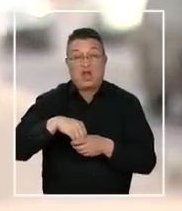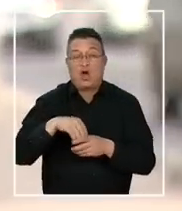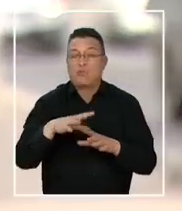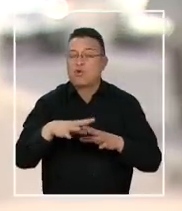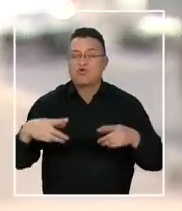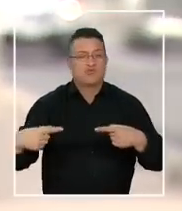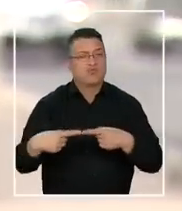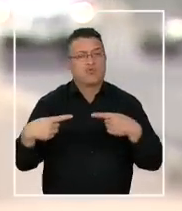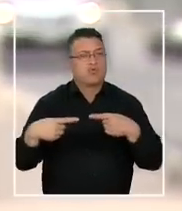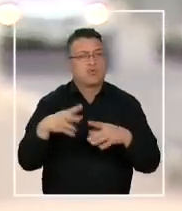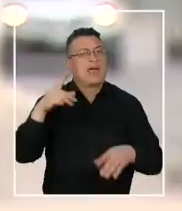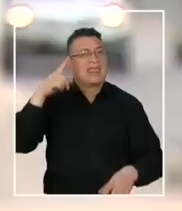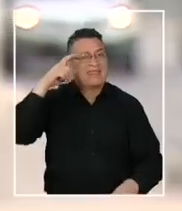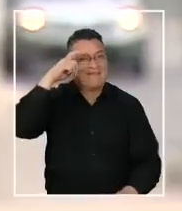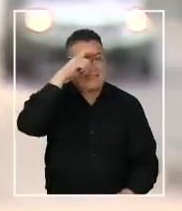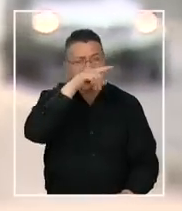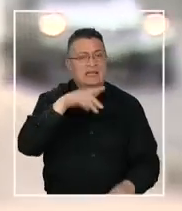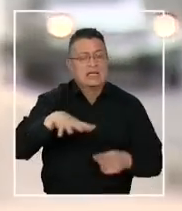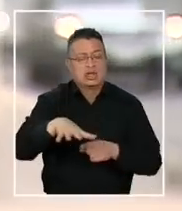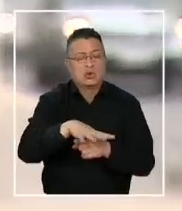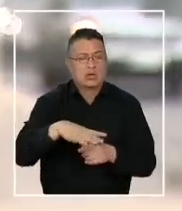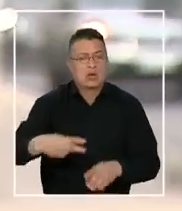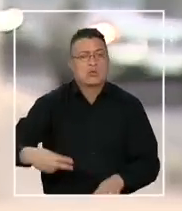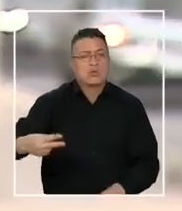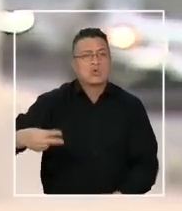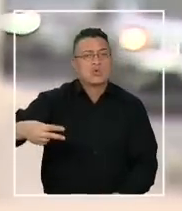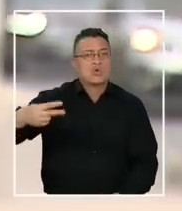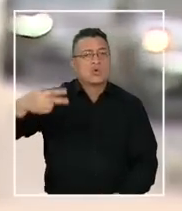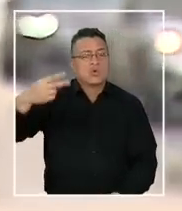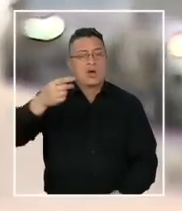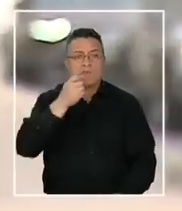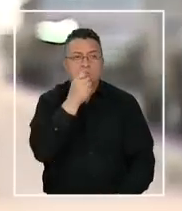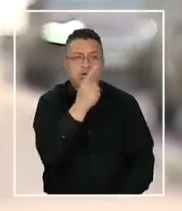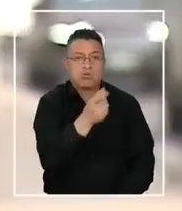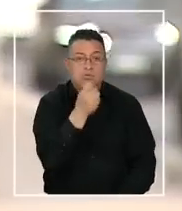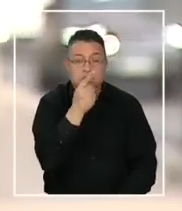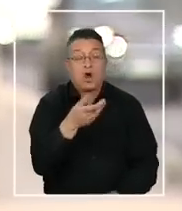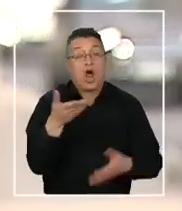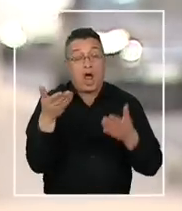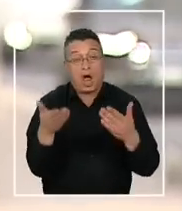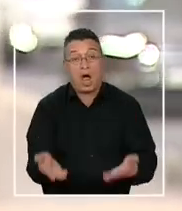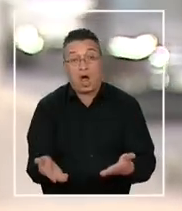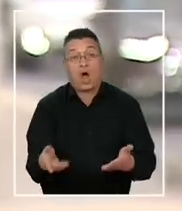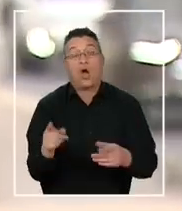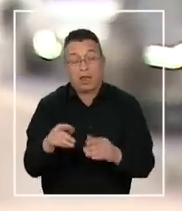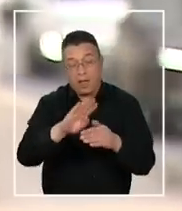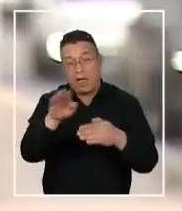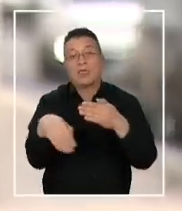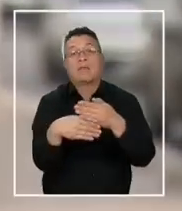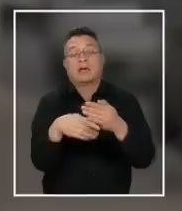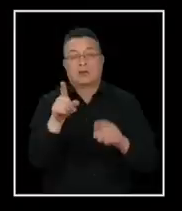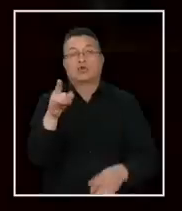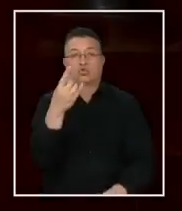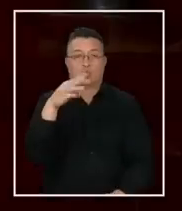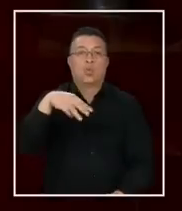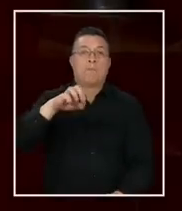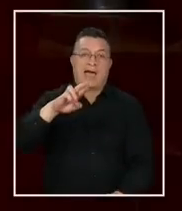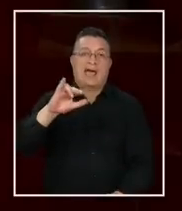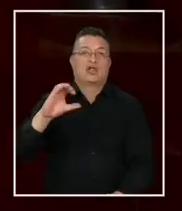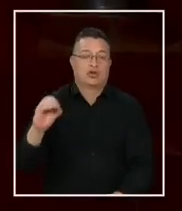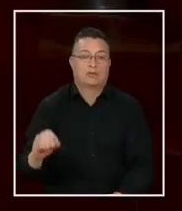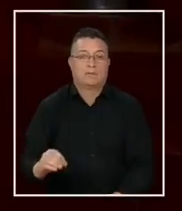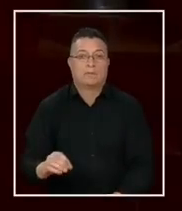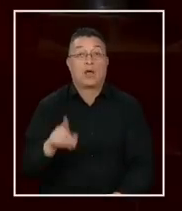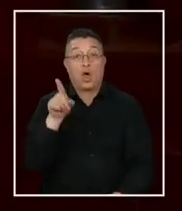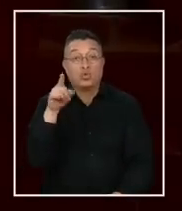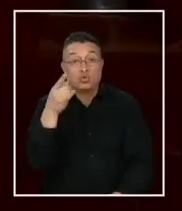complicadas y se estaban produciendo situaciones que derivaron en denuncia y que hoy día están siendo además adicionalmente objeto de un sumario. El